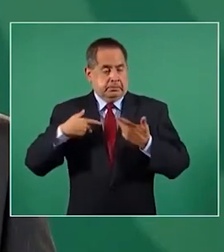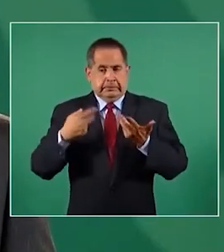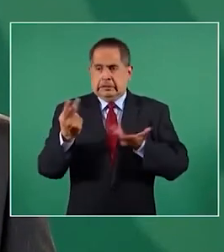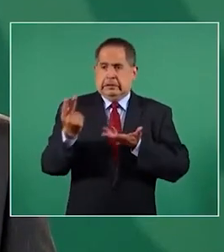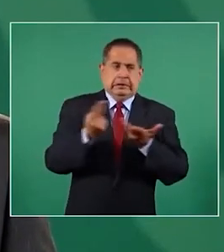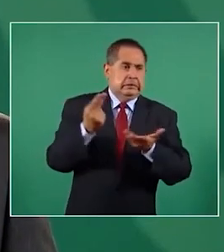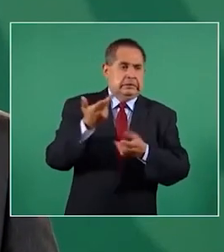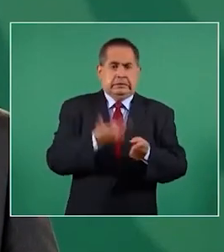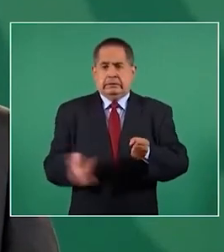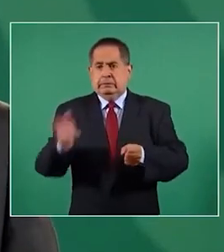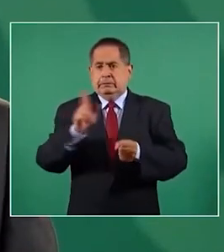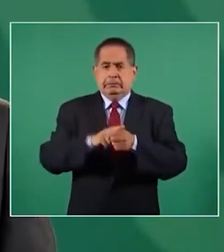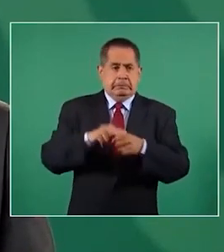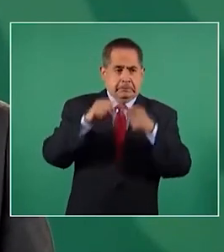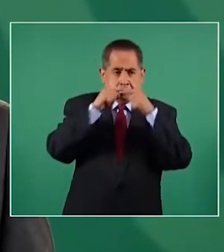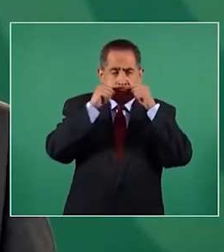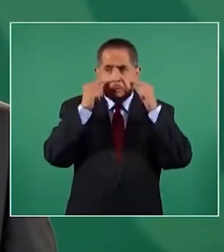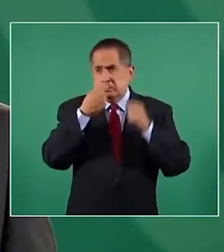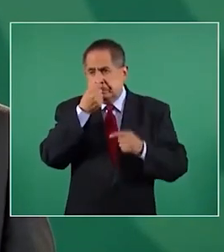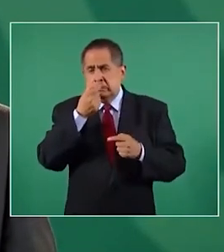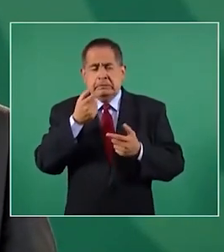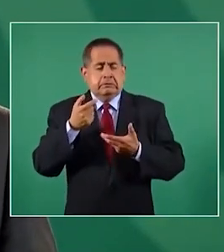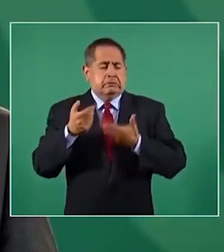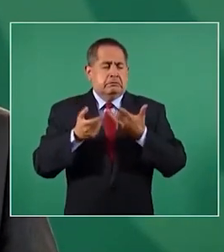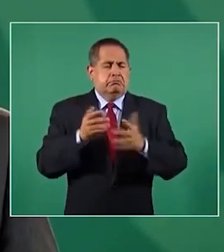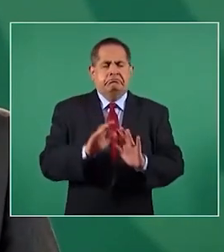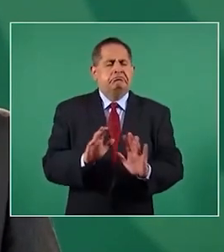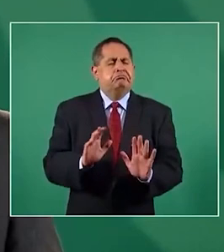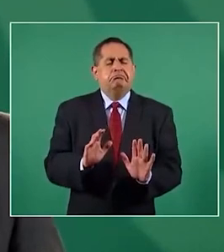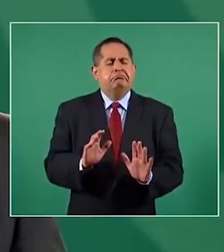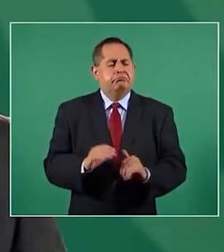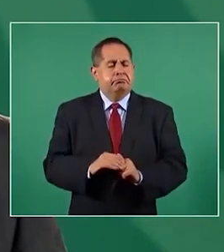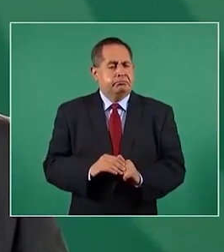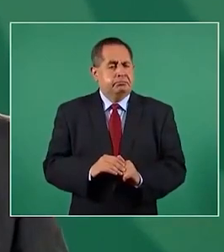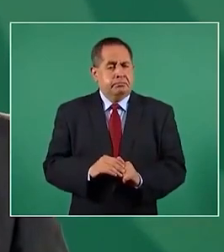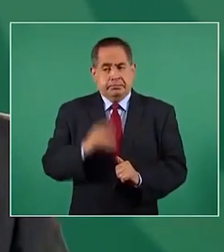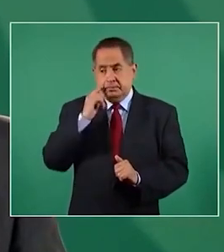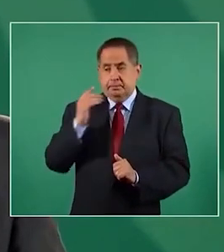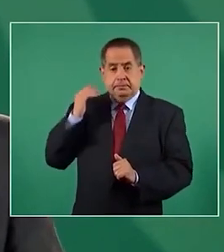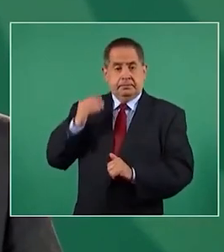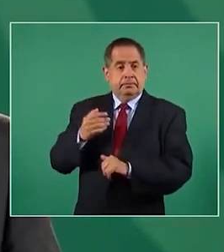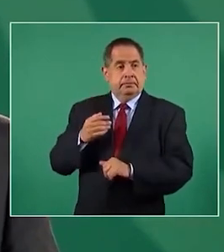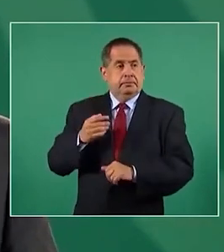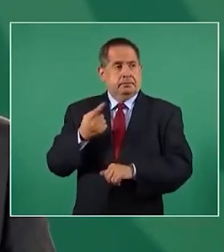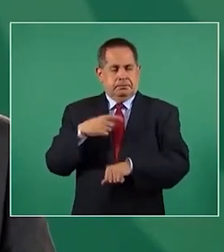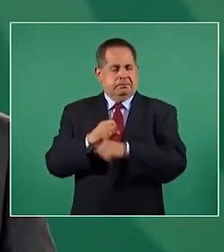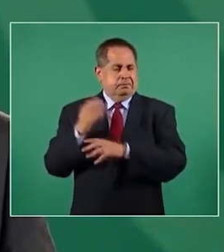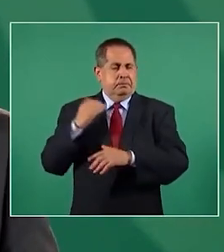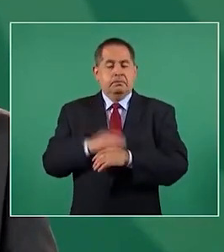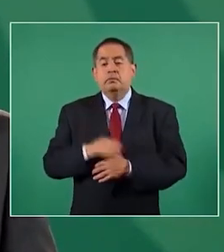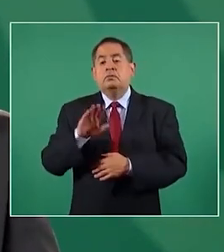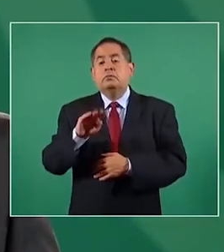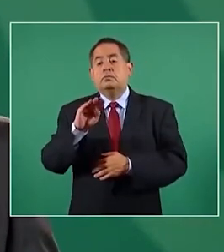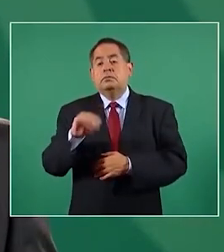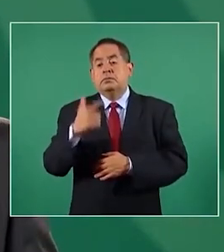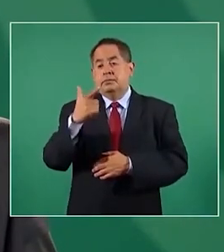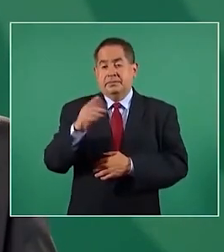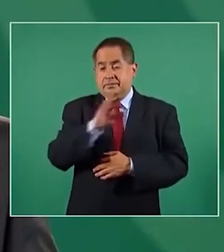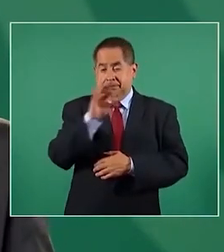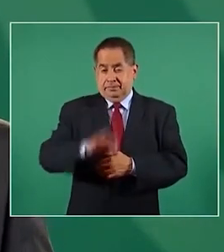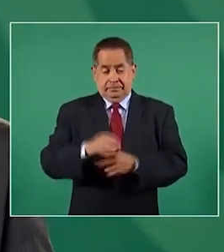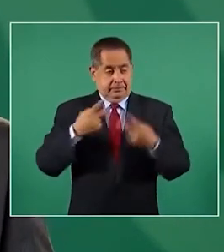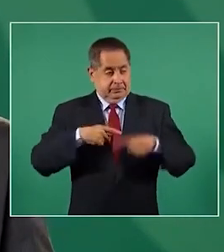hospitalizarse. Como habíamos dicho hace un par de semanas, 97% de las personas que hoy están